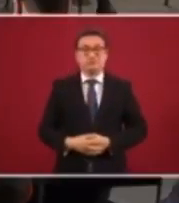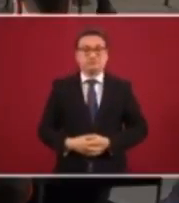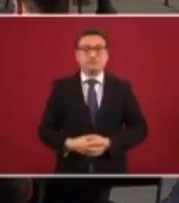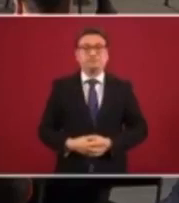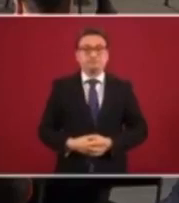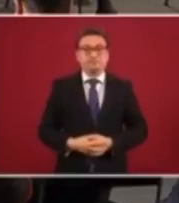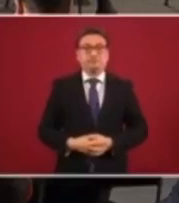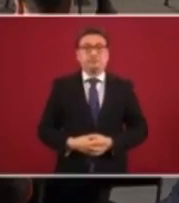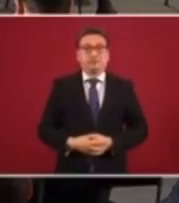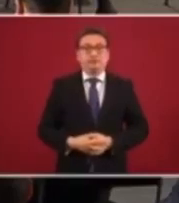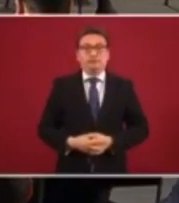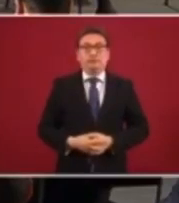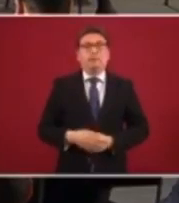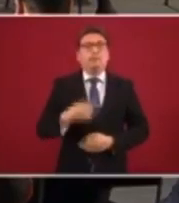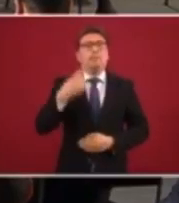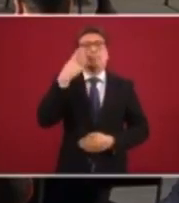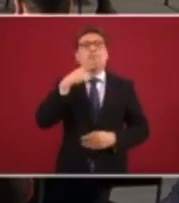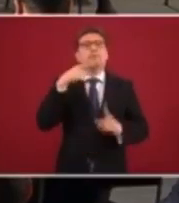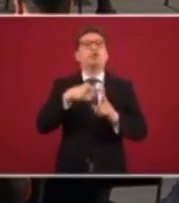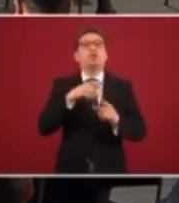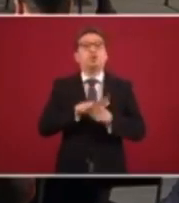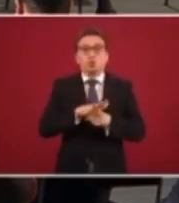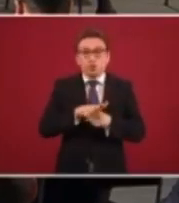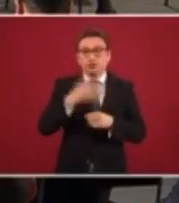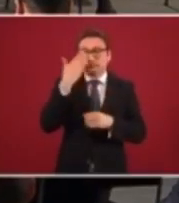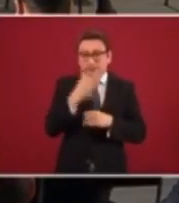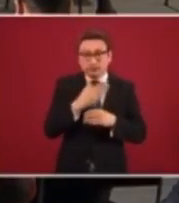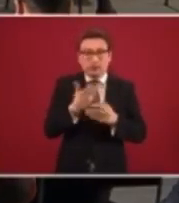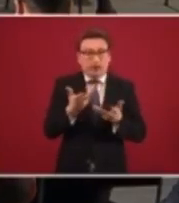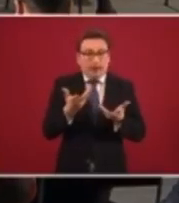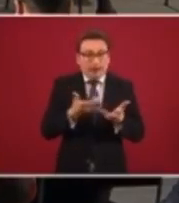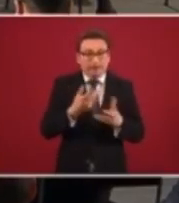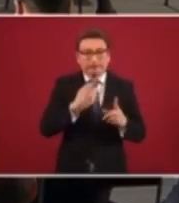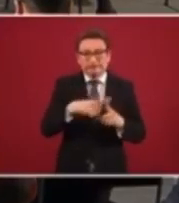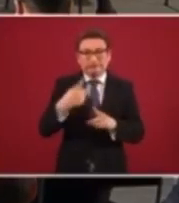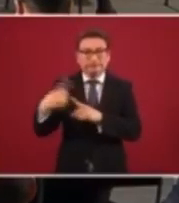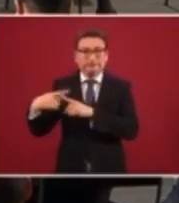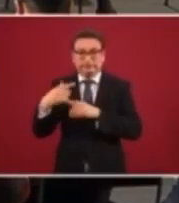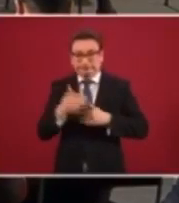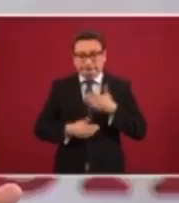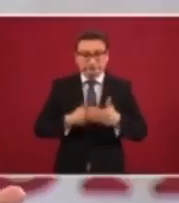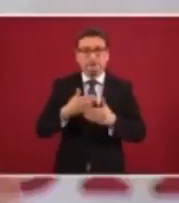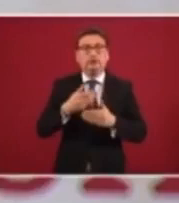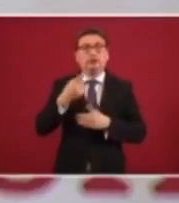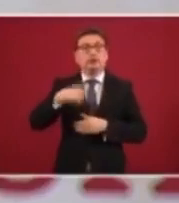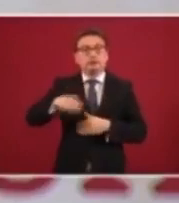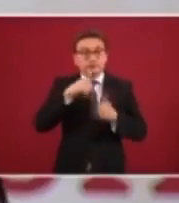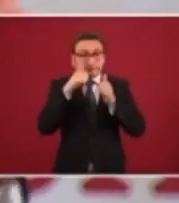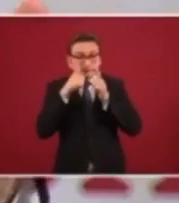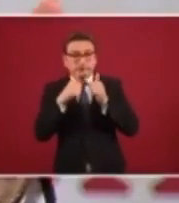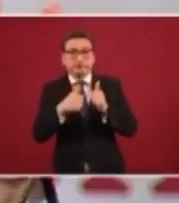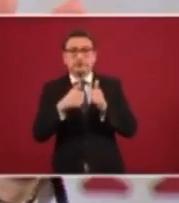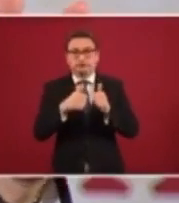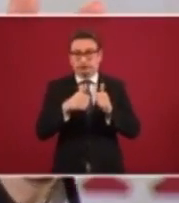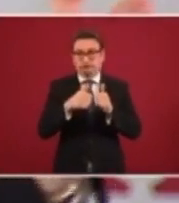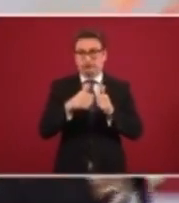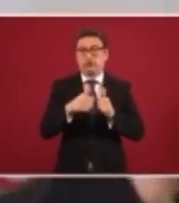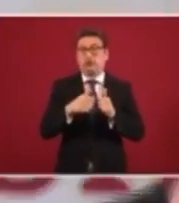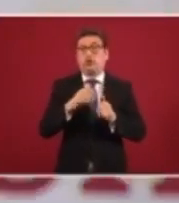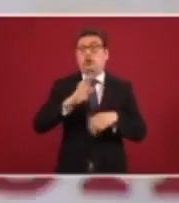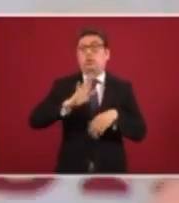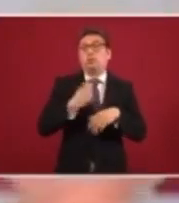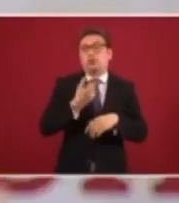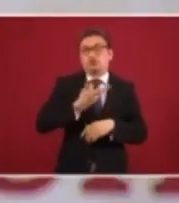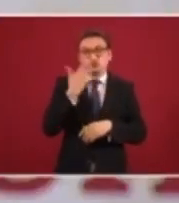para atender múltiples procedimientos que de otra manera se harían en las